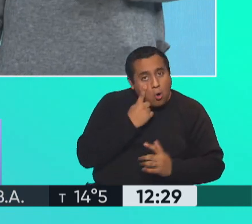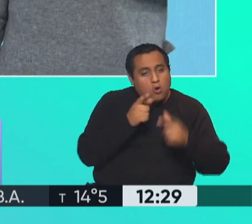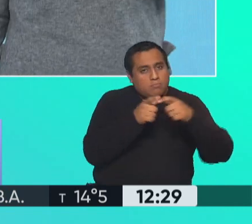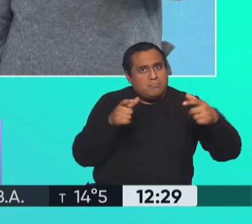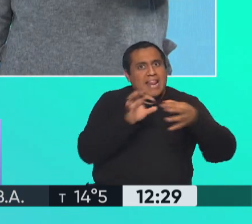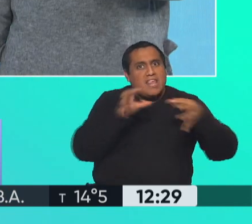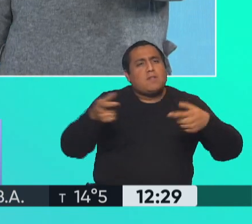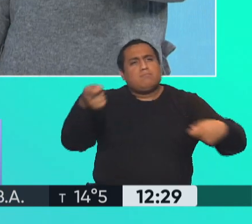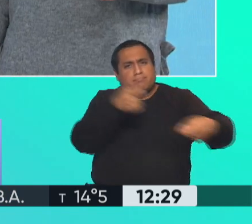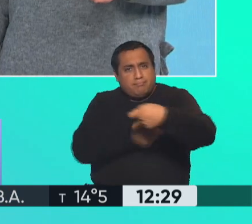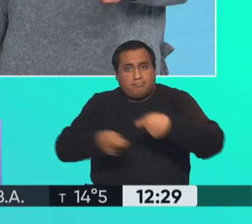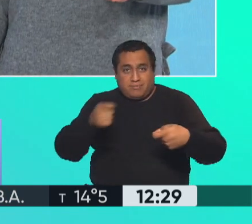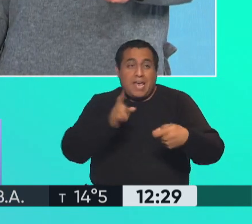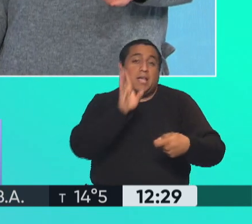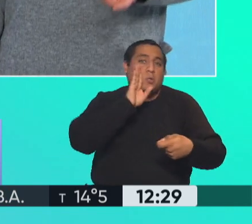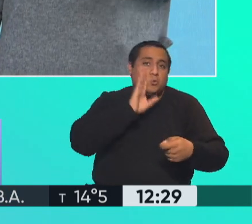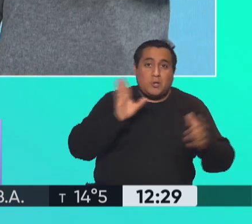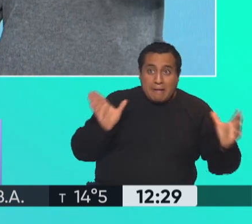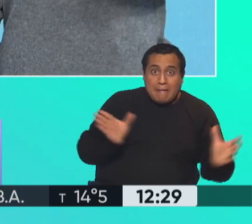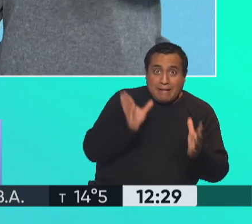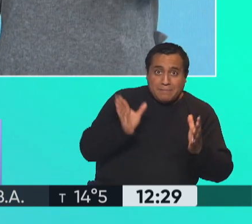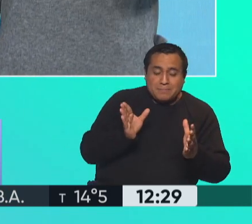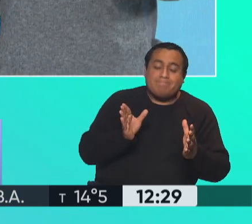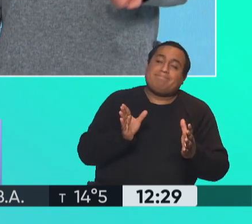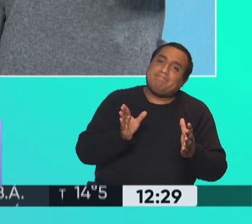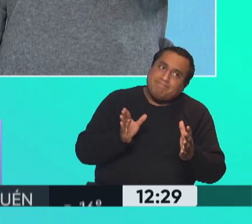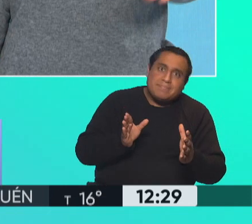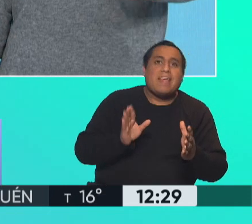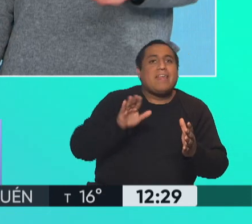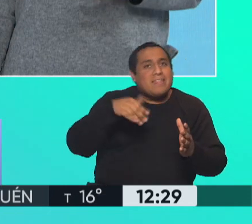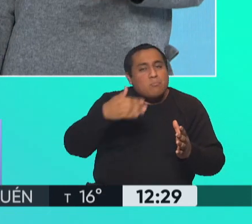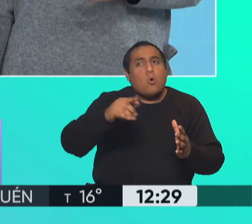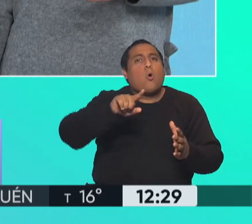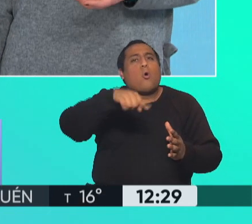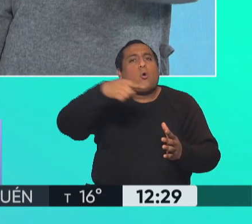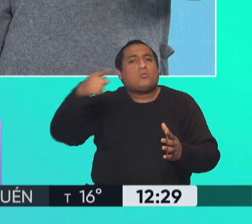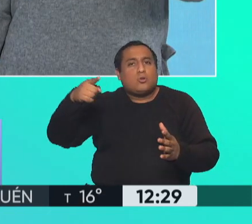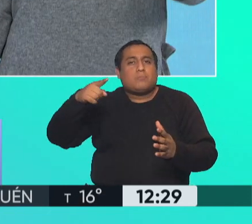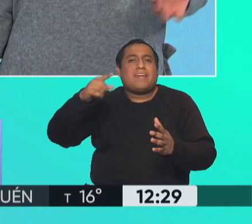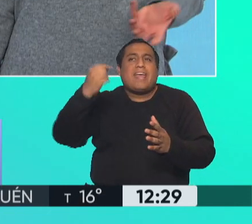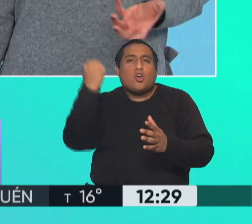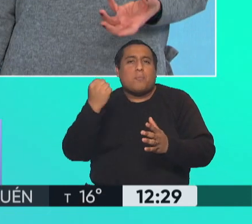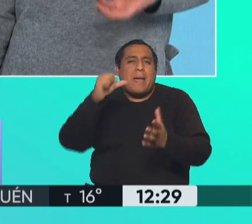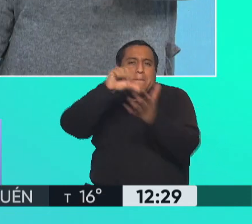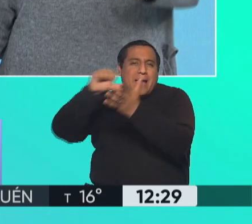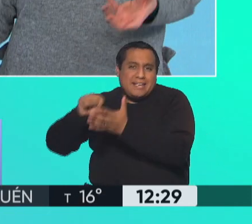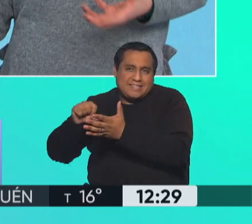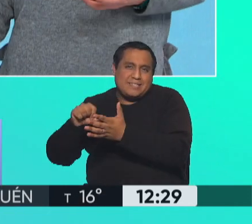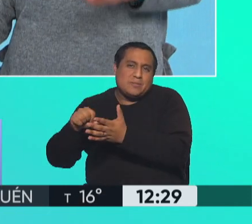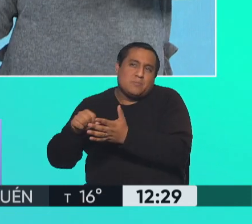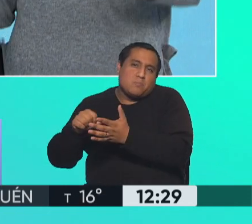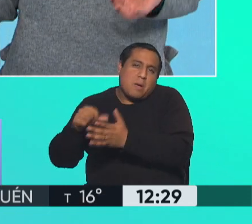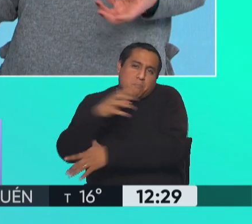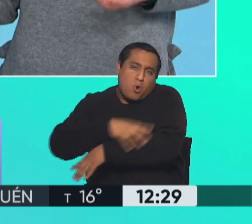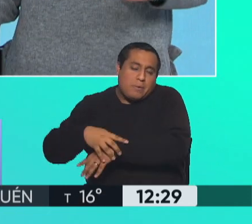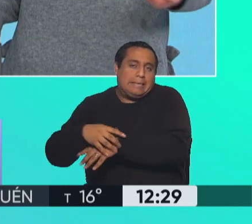comercio, impulsados centralmente por Estados Unidos, tienden a desfavorecer a veces a las economías más pequeñas. Entonces, bueno,